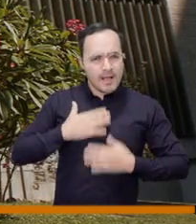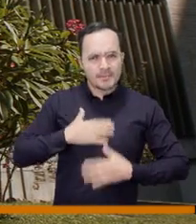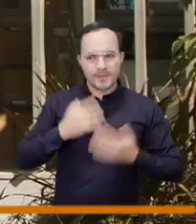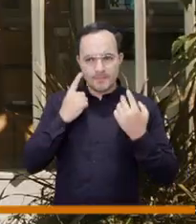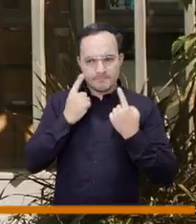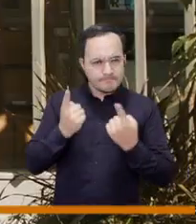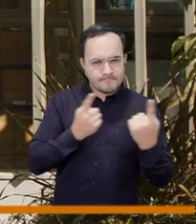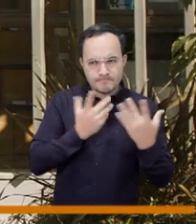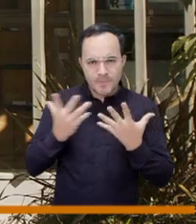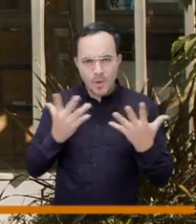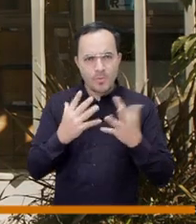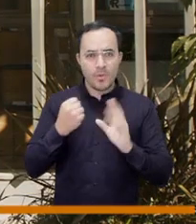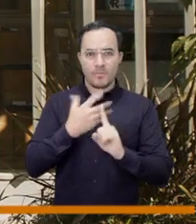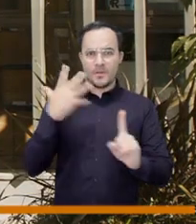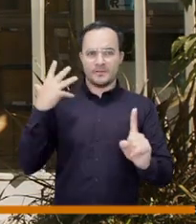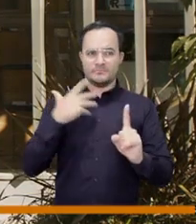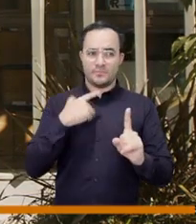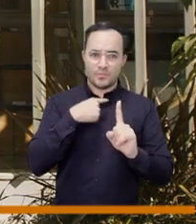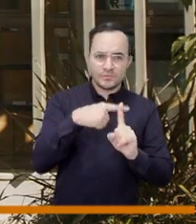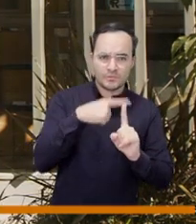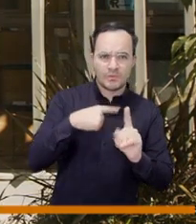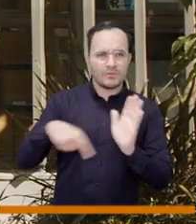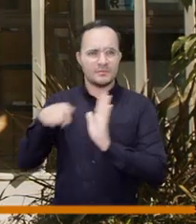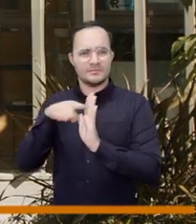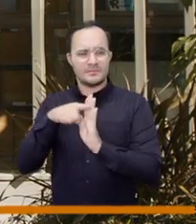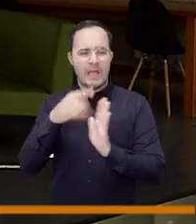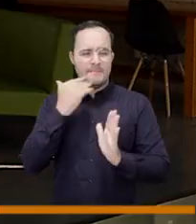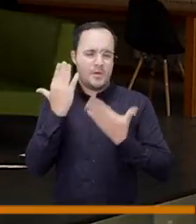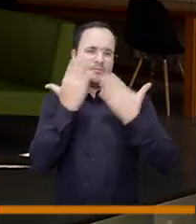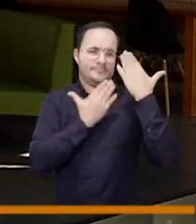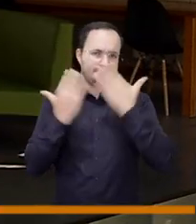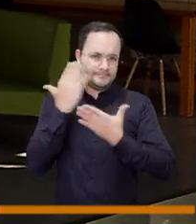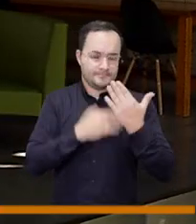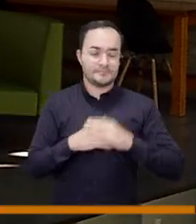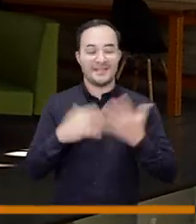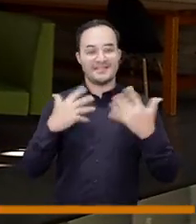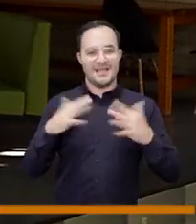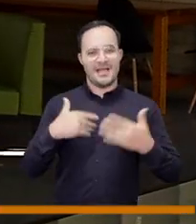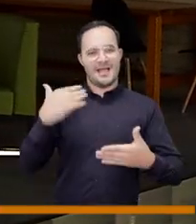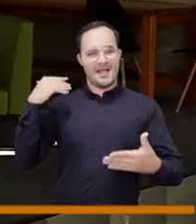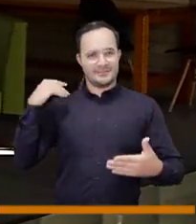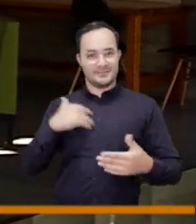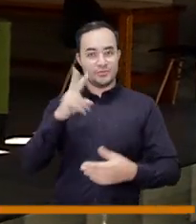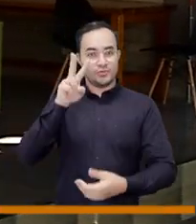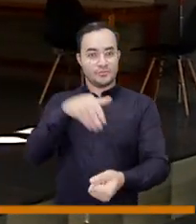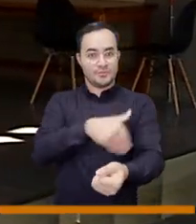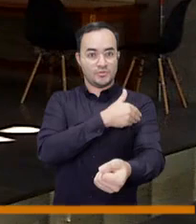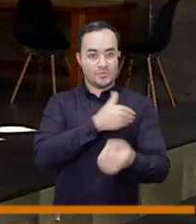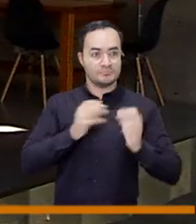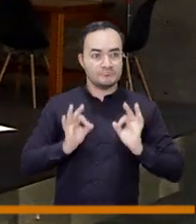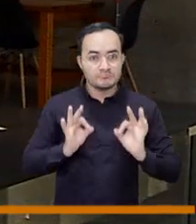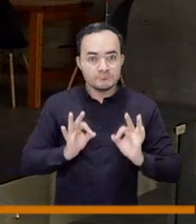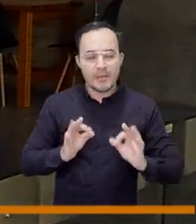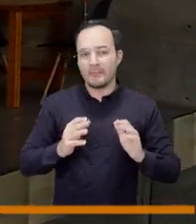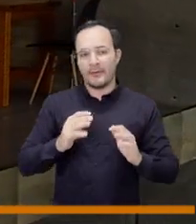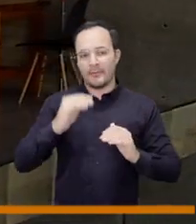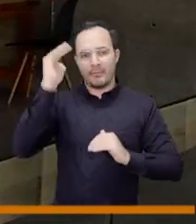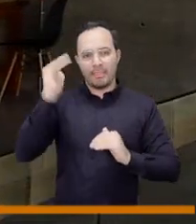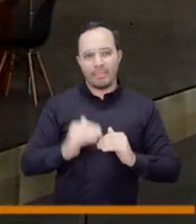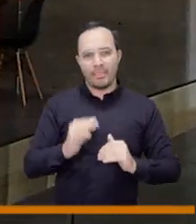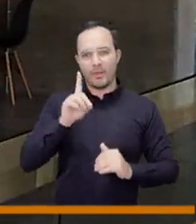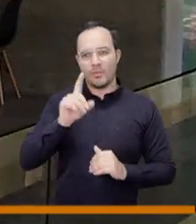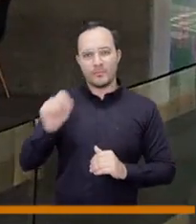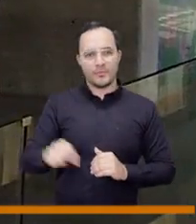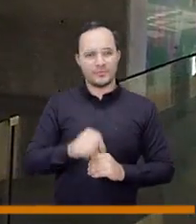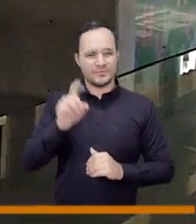patrimonio público que es lo que finalmente impacta de manera negativa como ya sucedió en las transferencias que estábamos esperando de